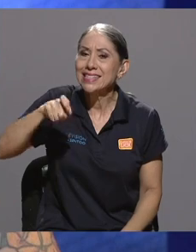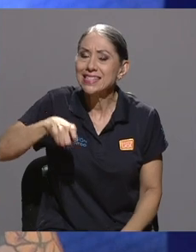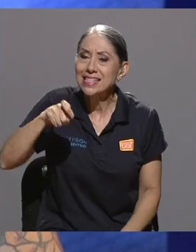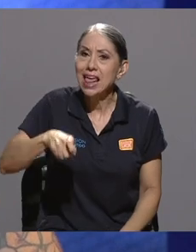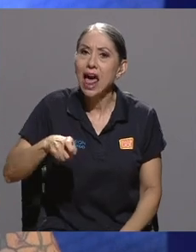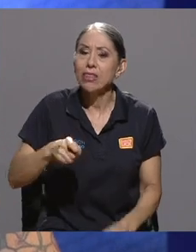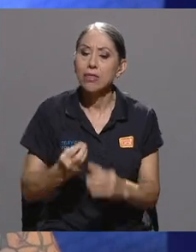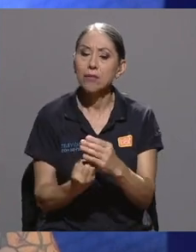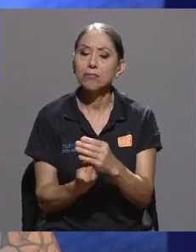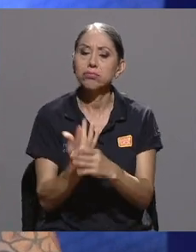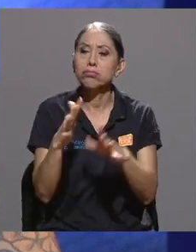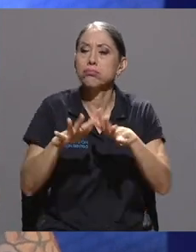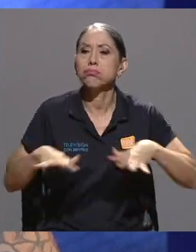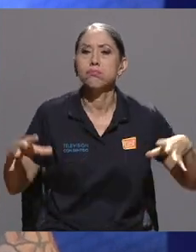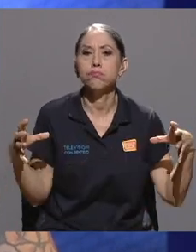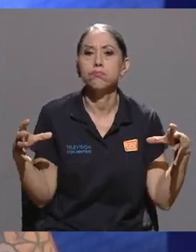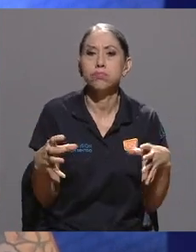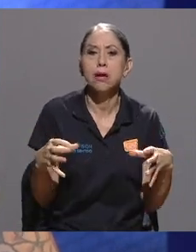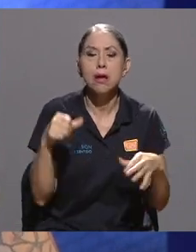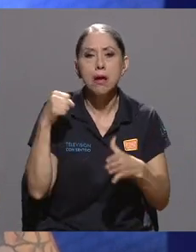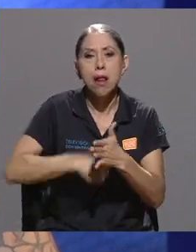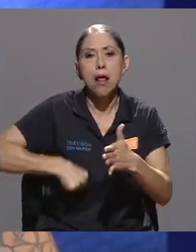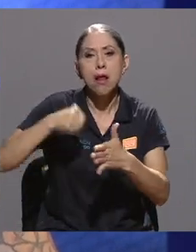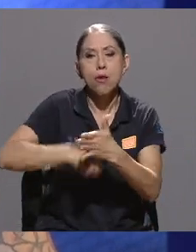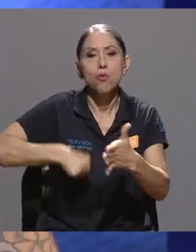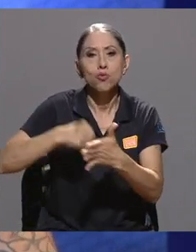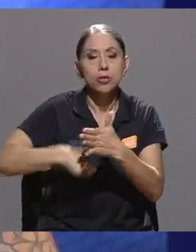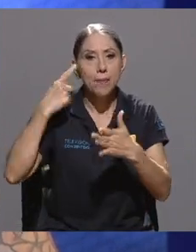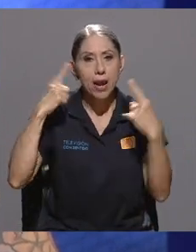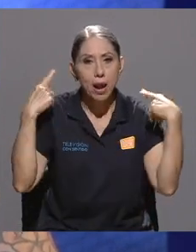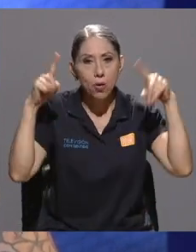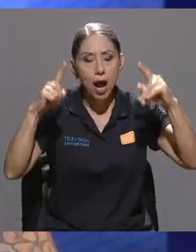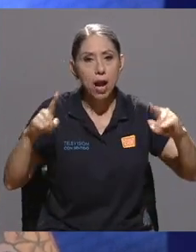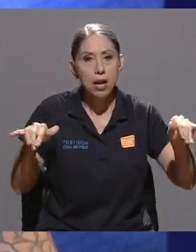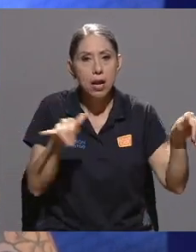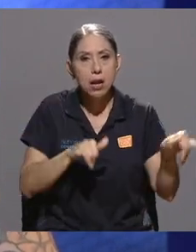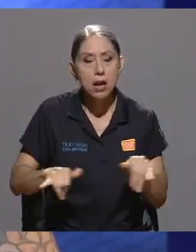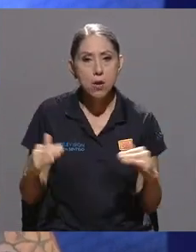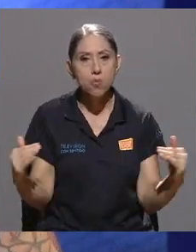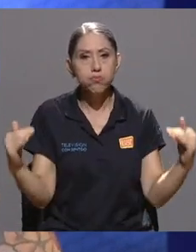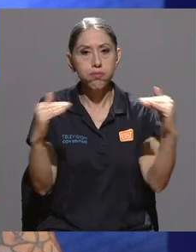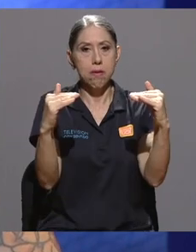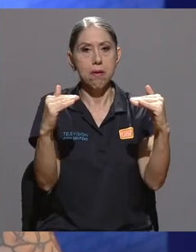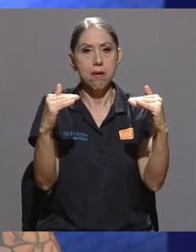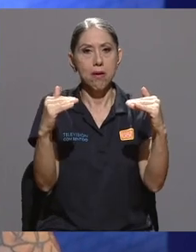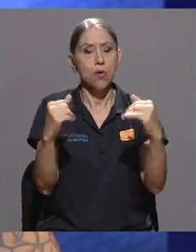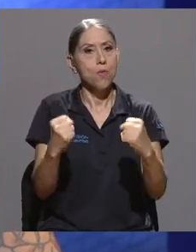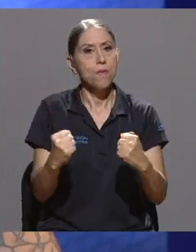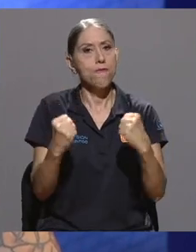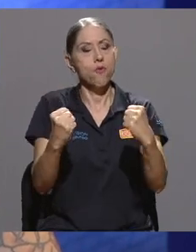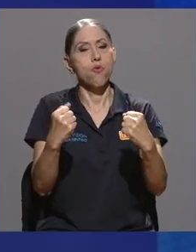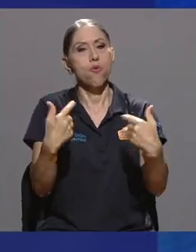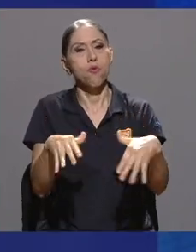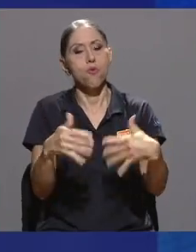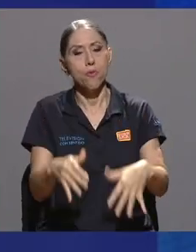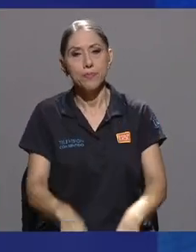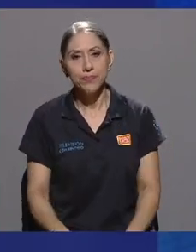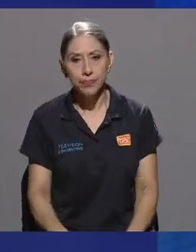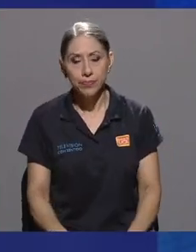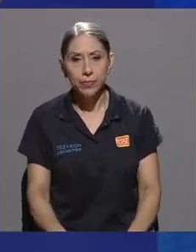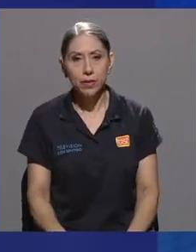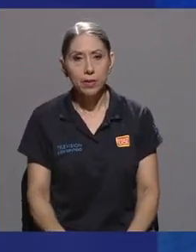crear un espacio que luche por estas cosas, por la igualdad. Tiene mucho más fuerza que cualquier ego. ¿Qué se han,